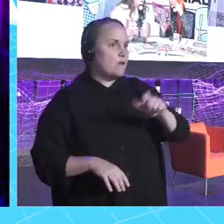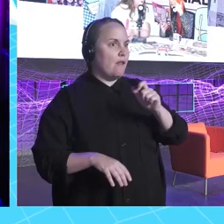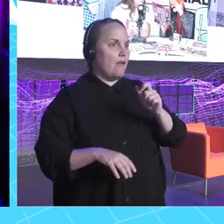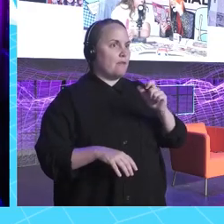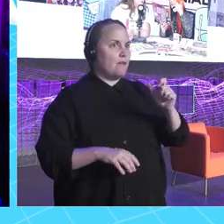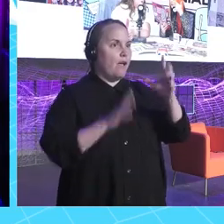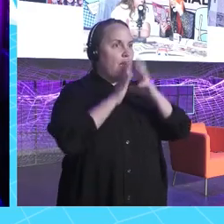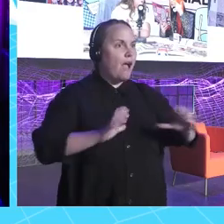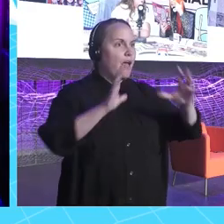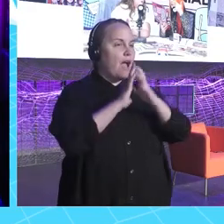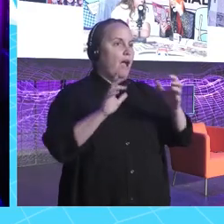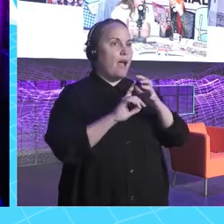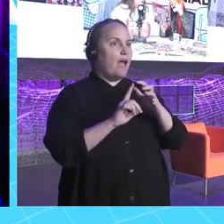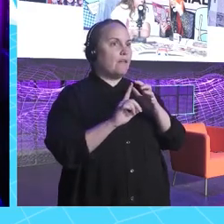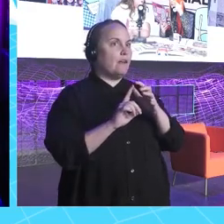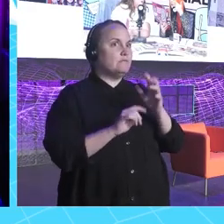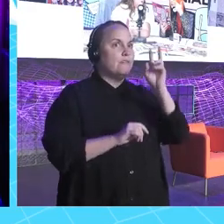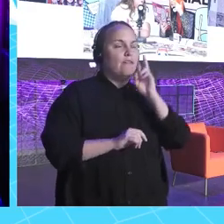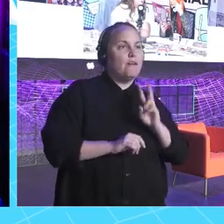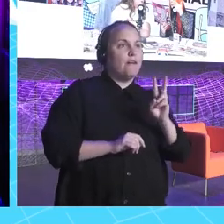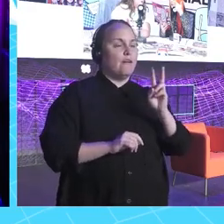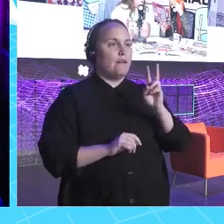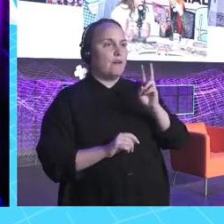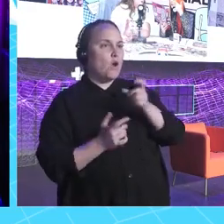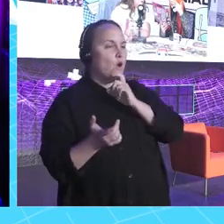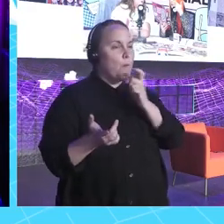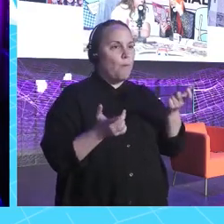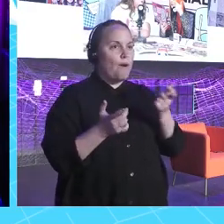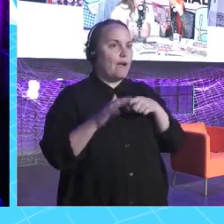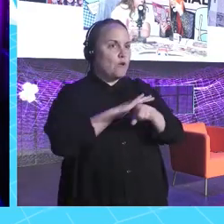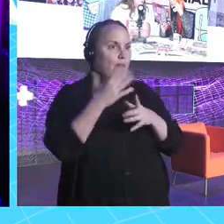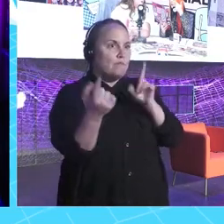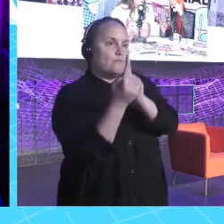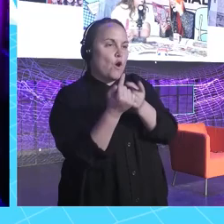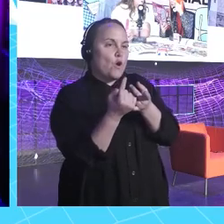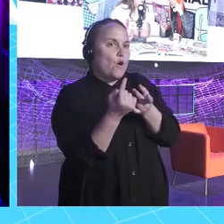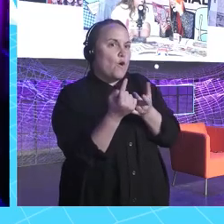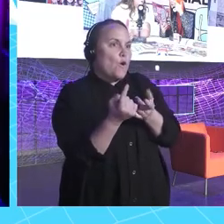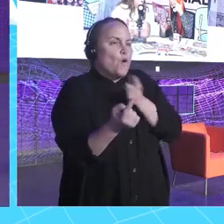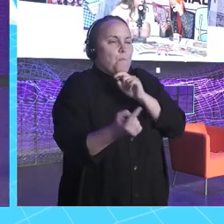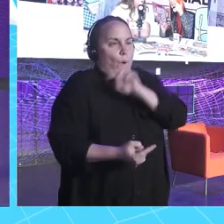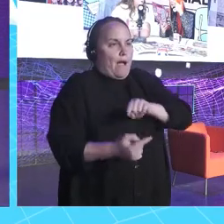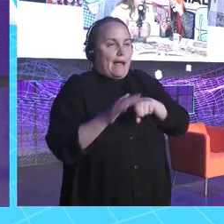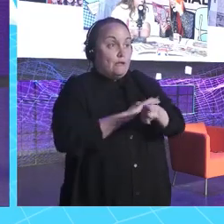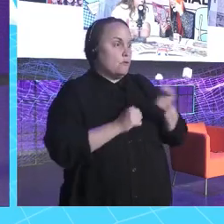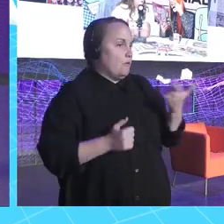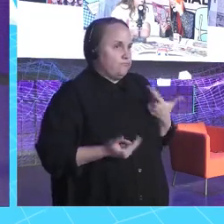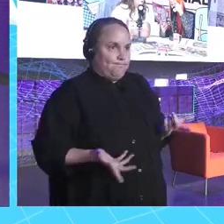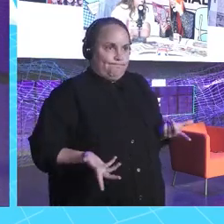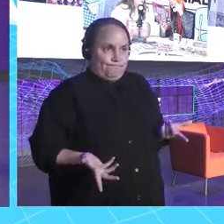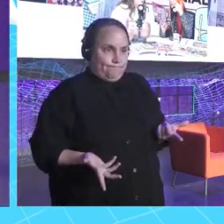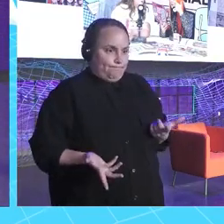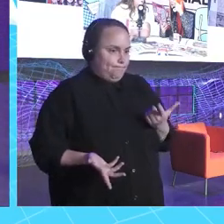esa gente de la que eres fan. O sea, es buena fantasía. Cagándome encima, por ejemplo. Esto, si